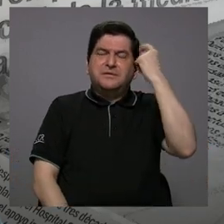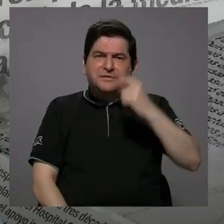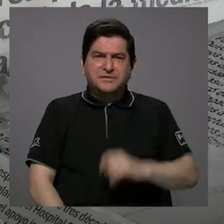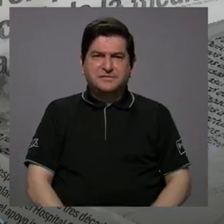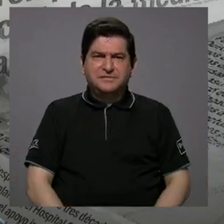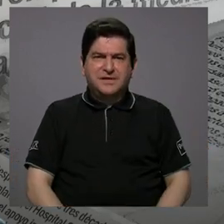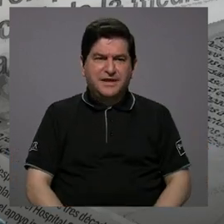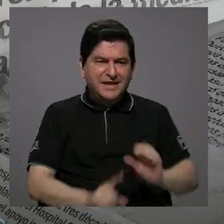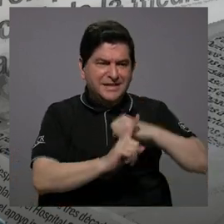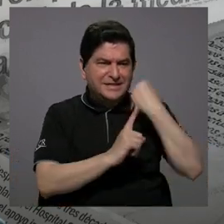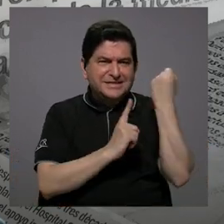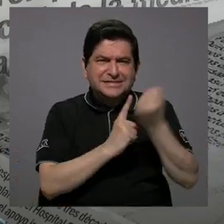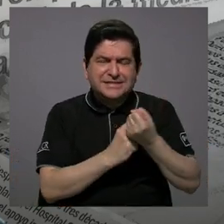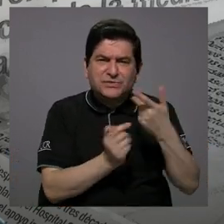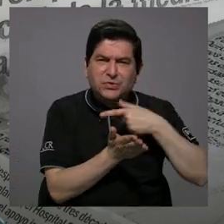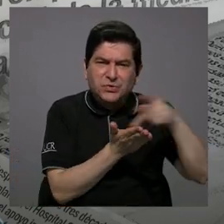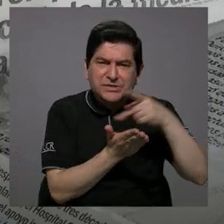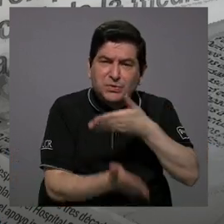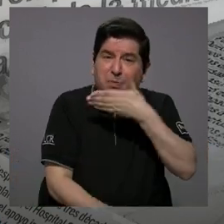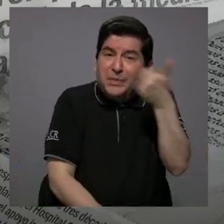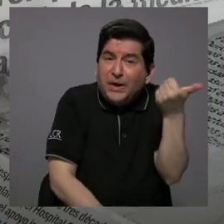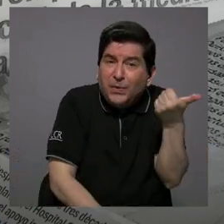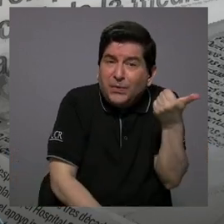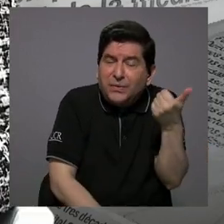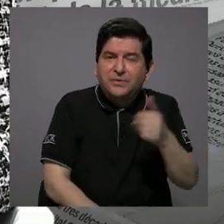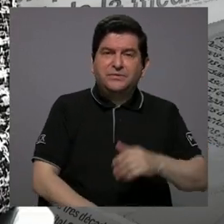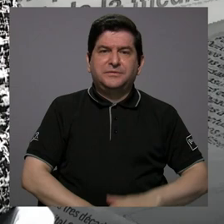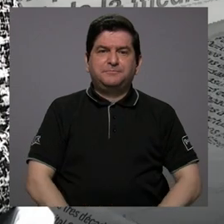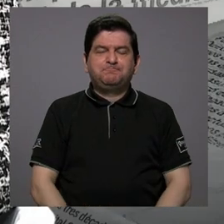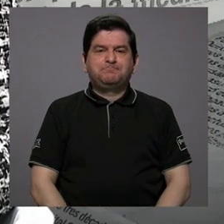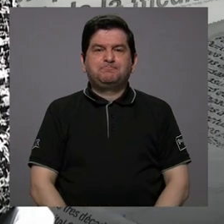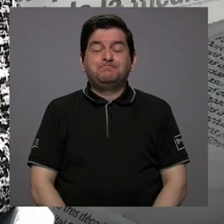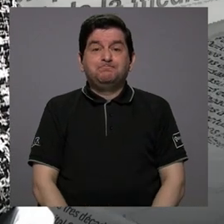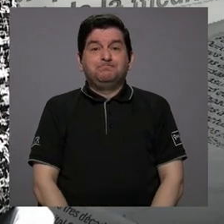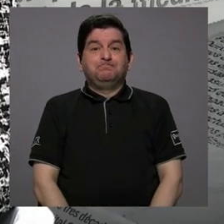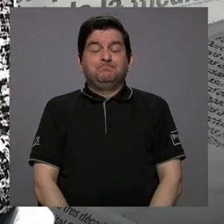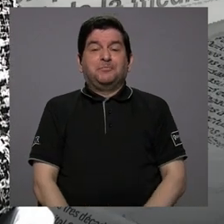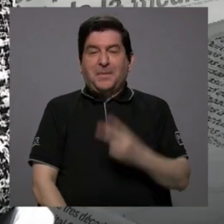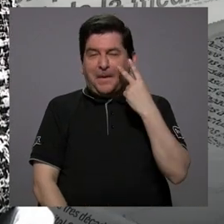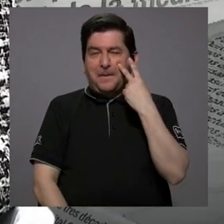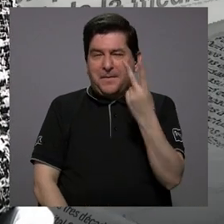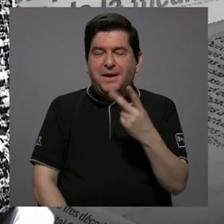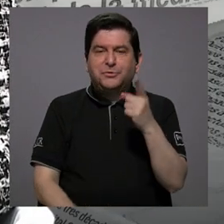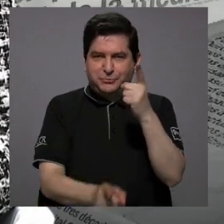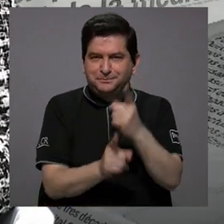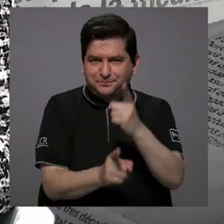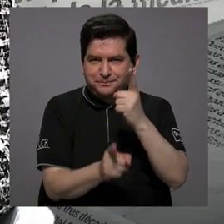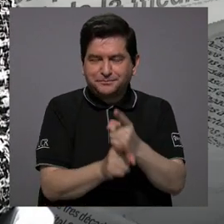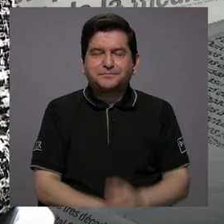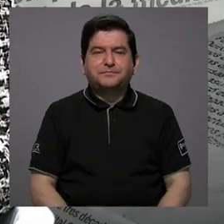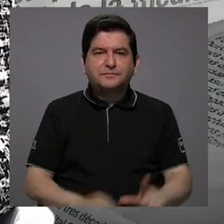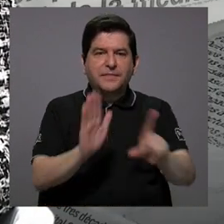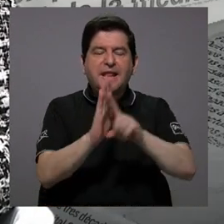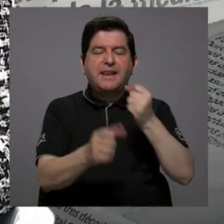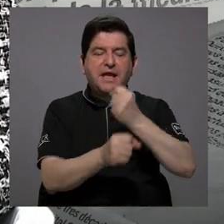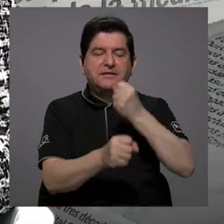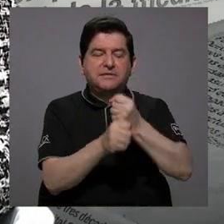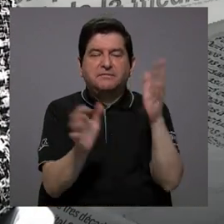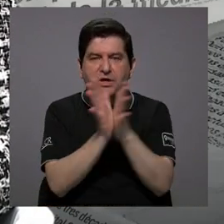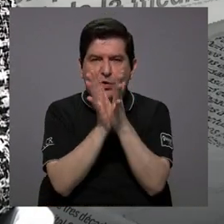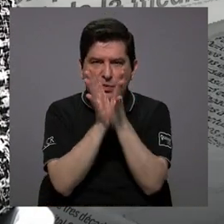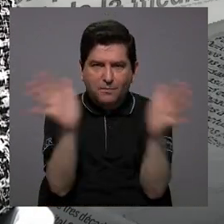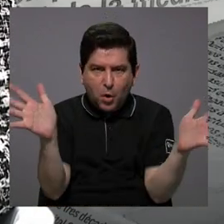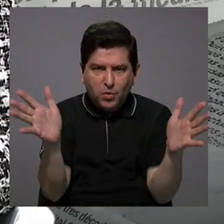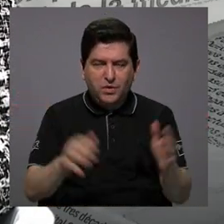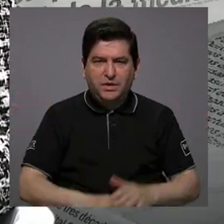condiciones salariales mejores? Vamos a ver. Efectivamente, la ley de empleo público tiene